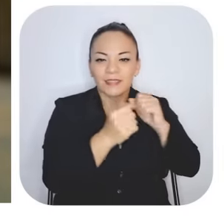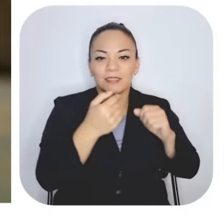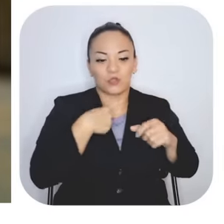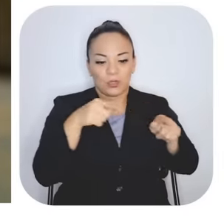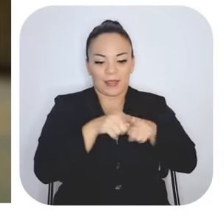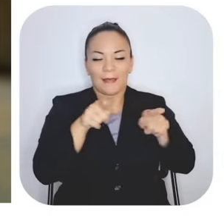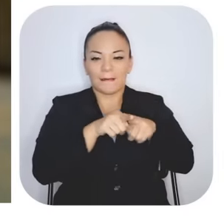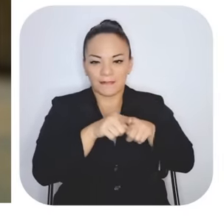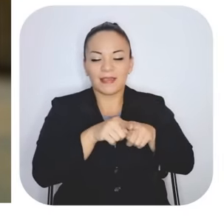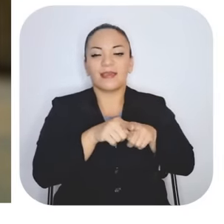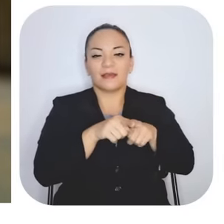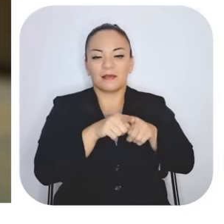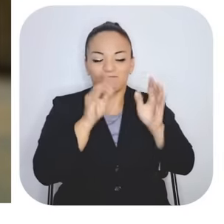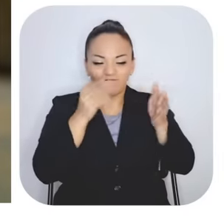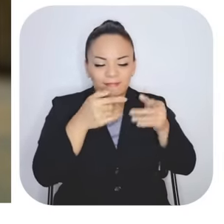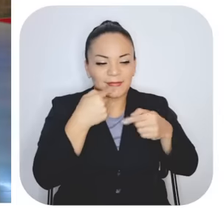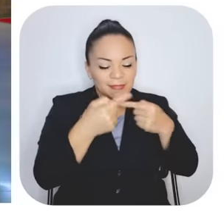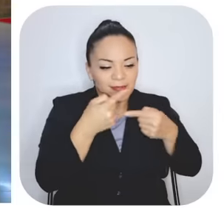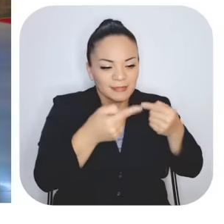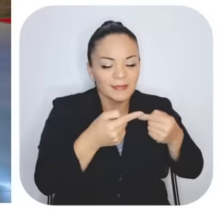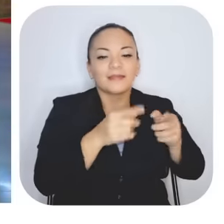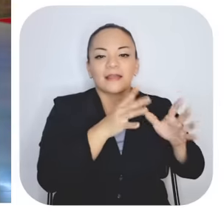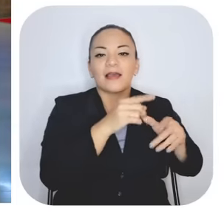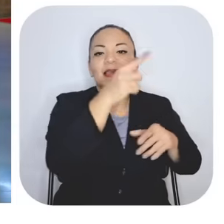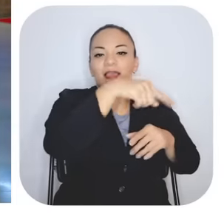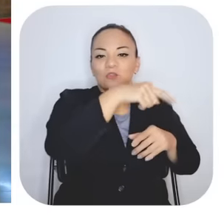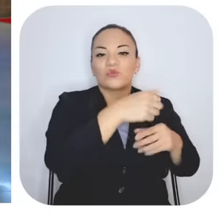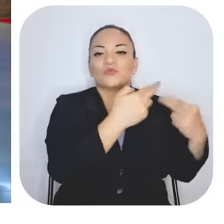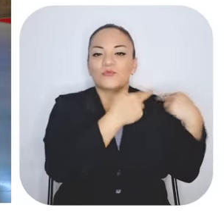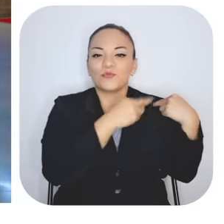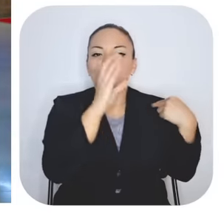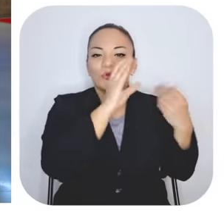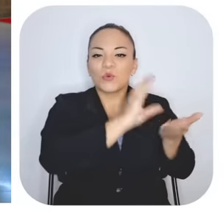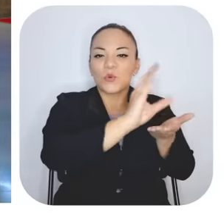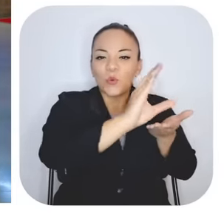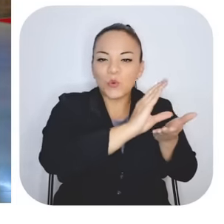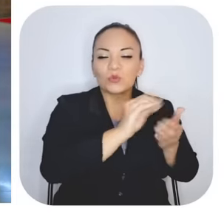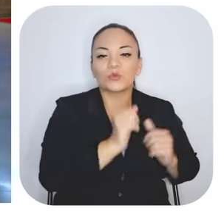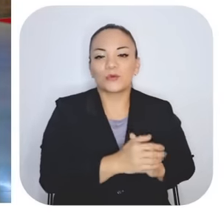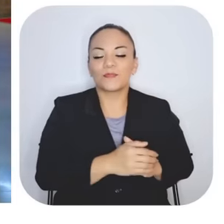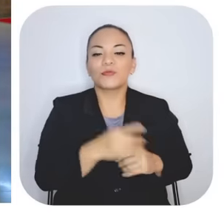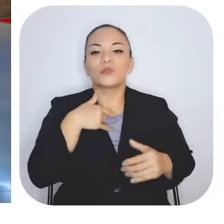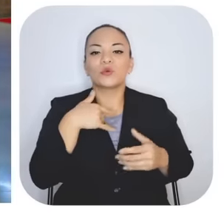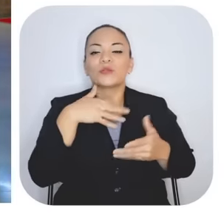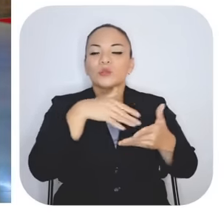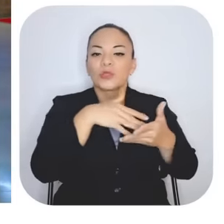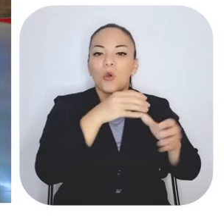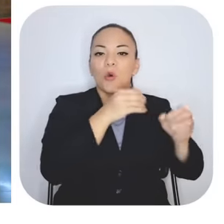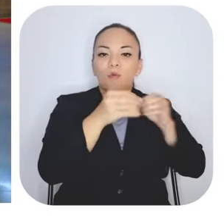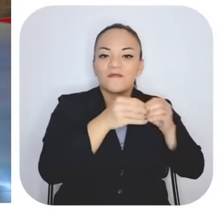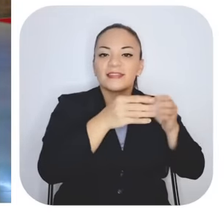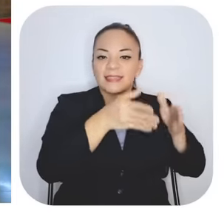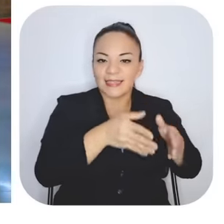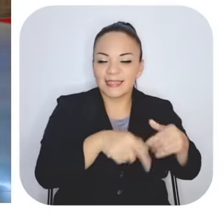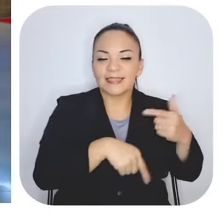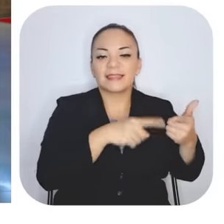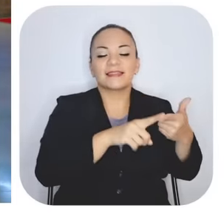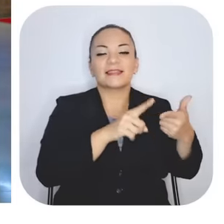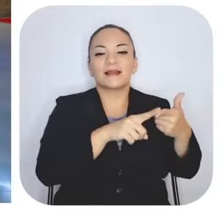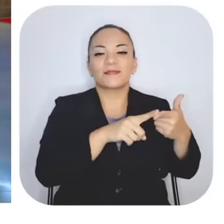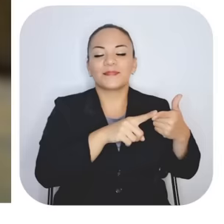enfocarme, entonces ellos empezaron a buscarme los cursos. Bueno, estudié en oficinista, estudié